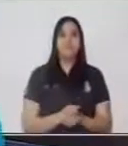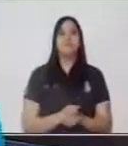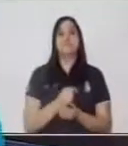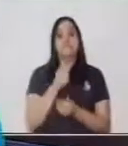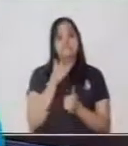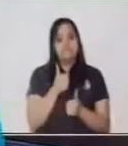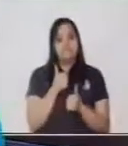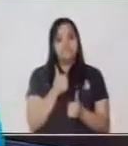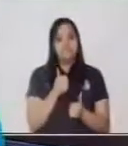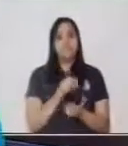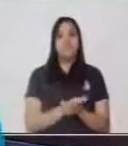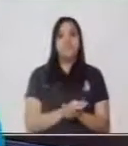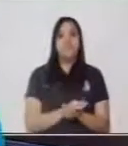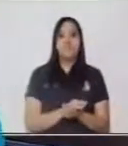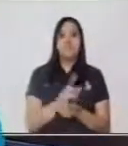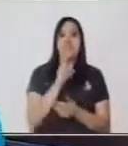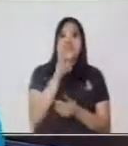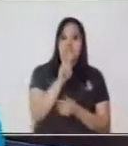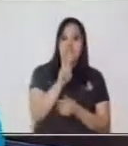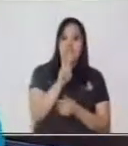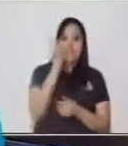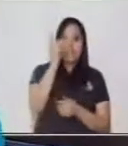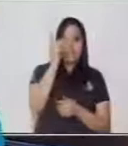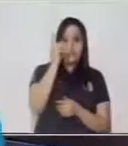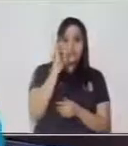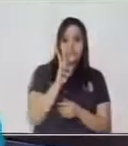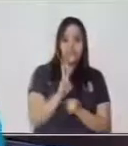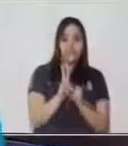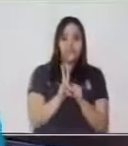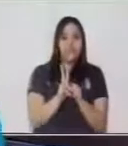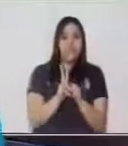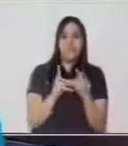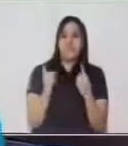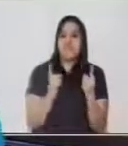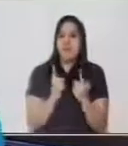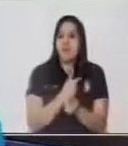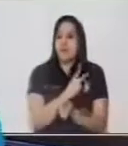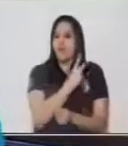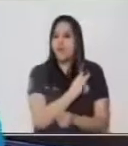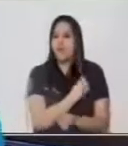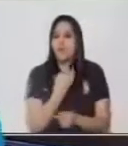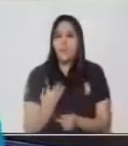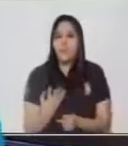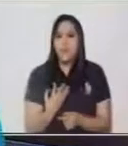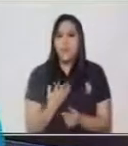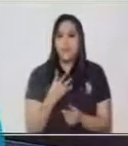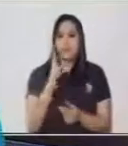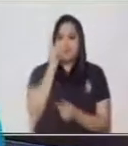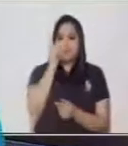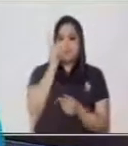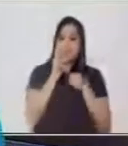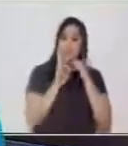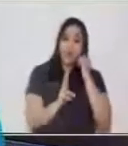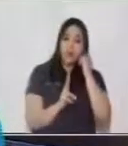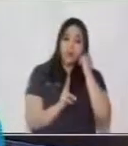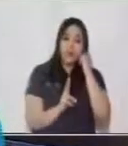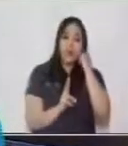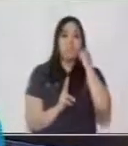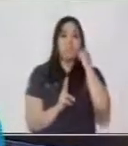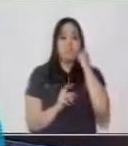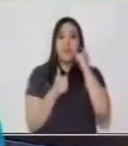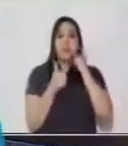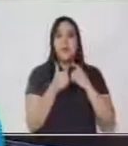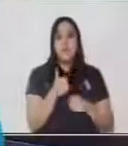Exacto, este número 2. ¿Cuál de ocupa espacio decenas? Muy bien,